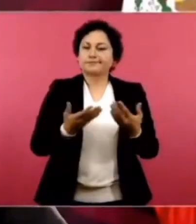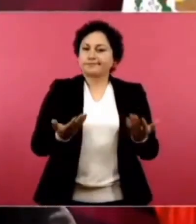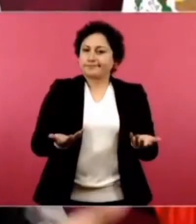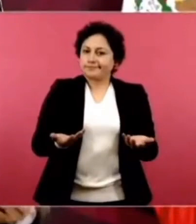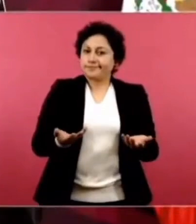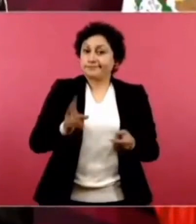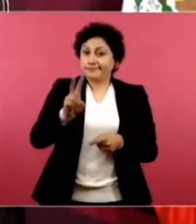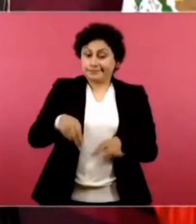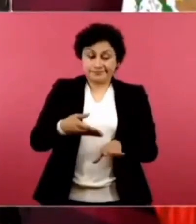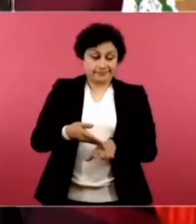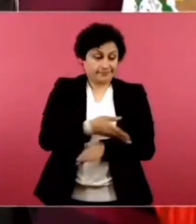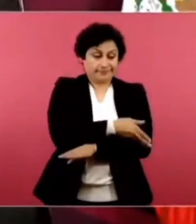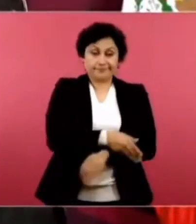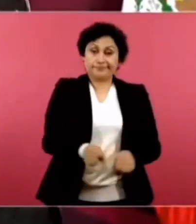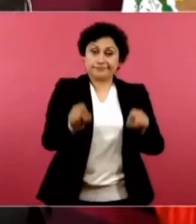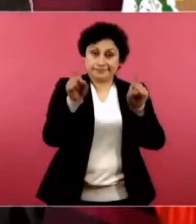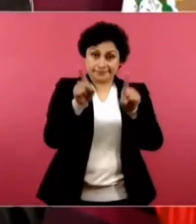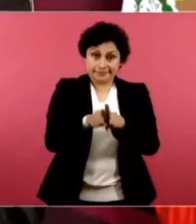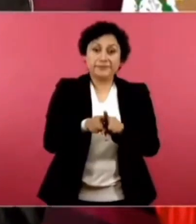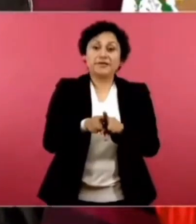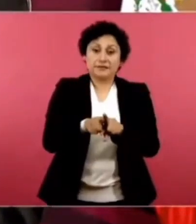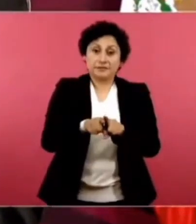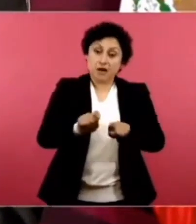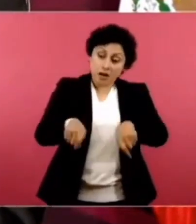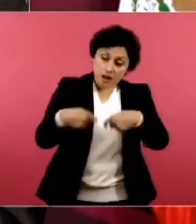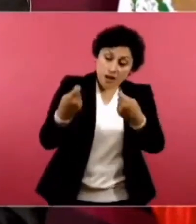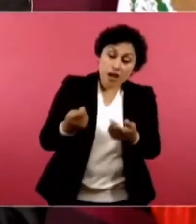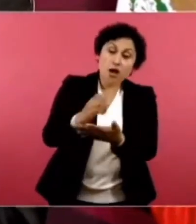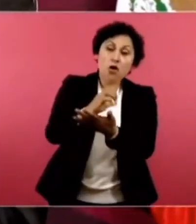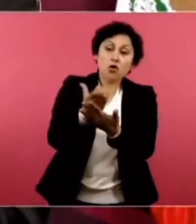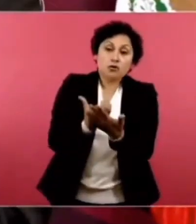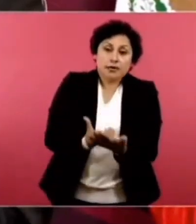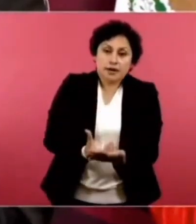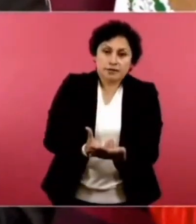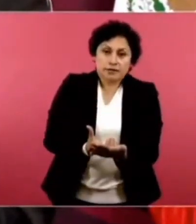la idea. Engañaron